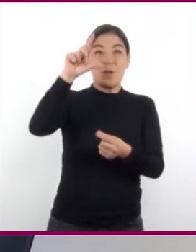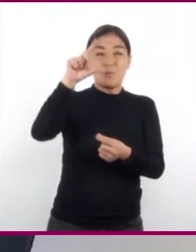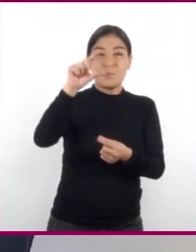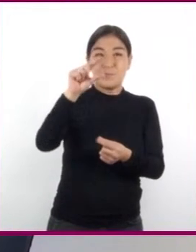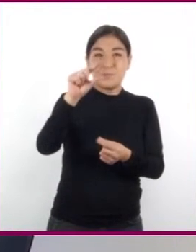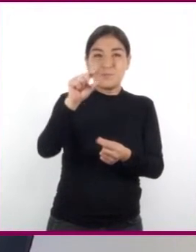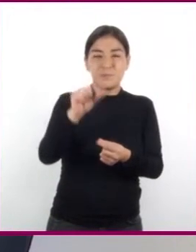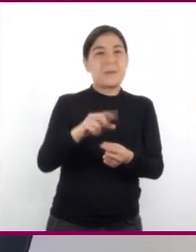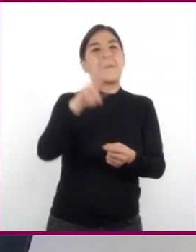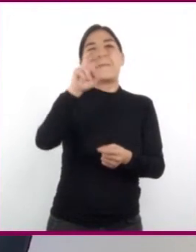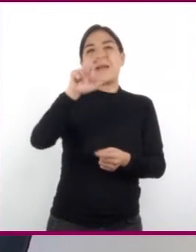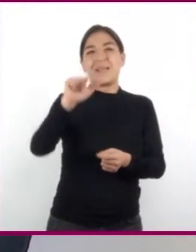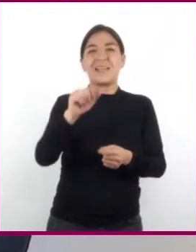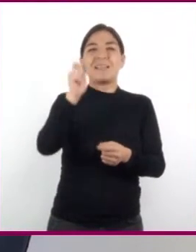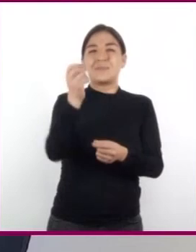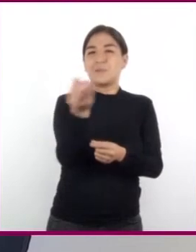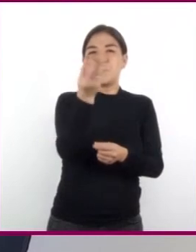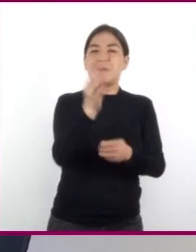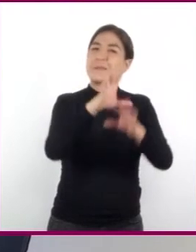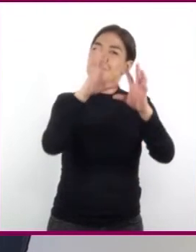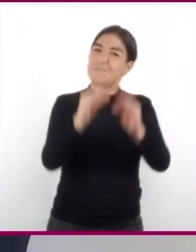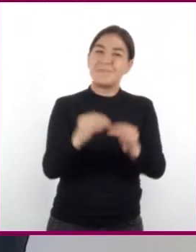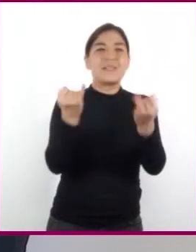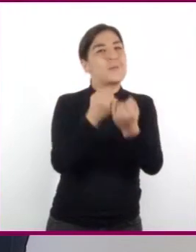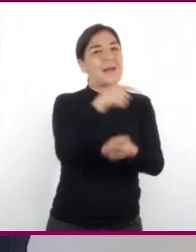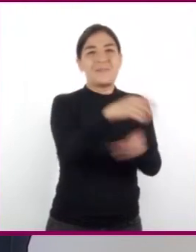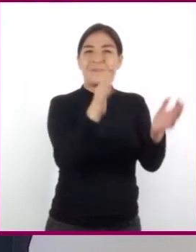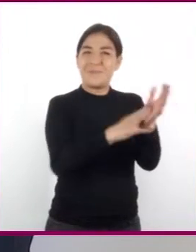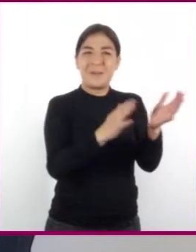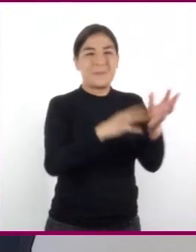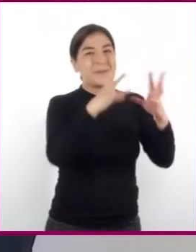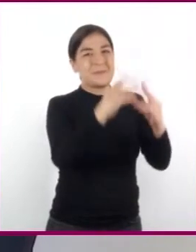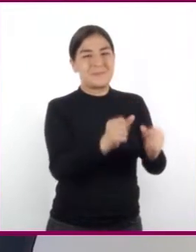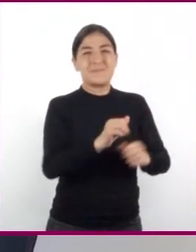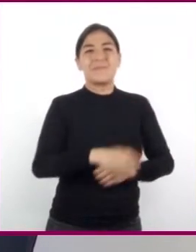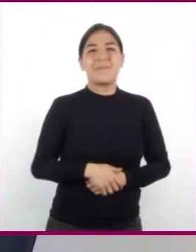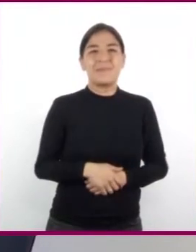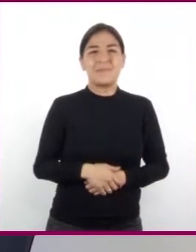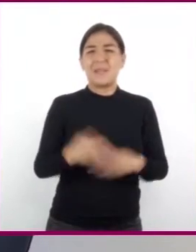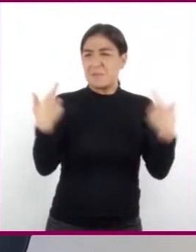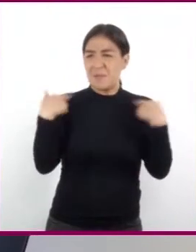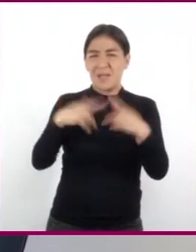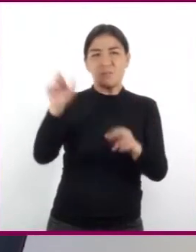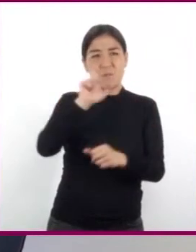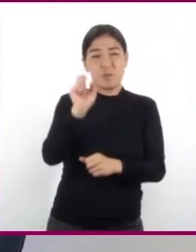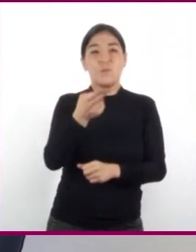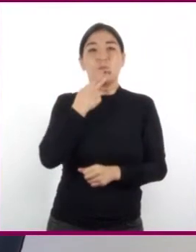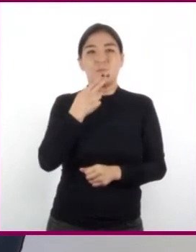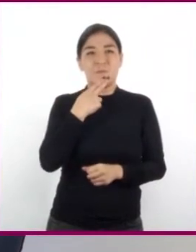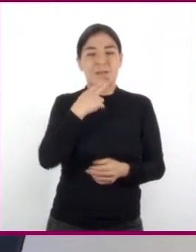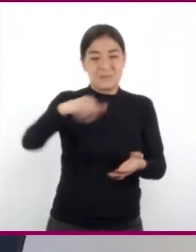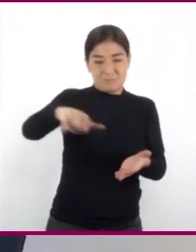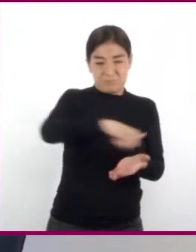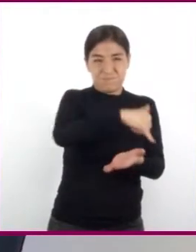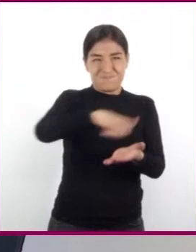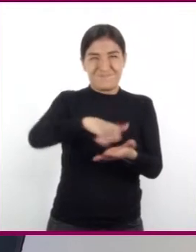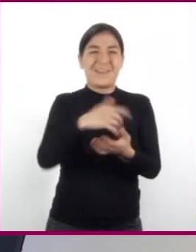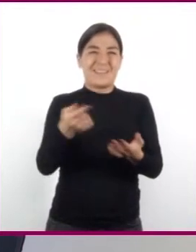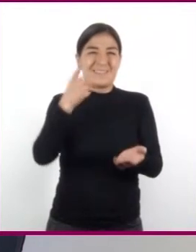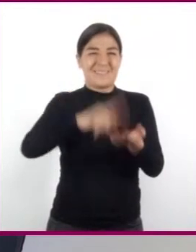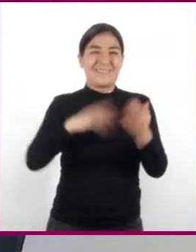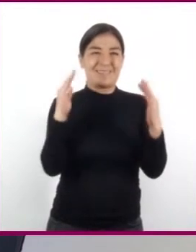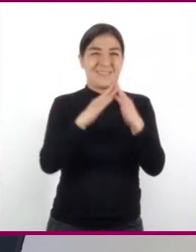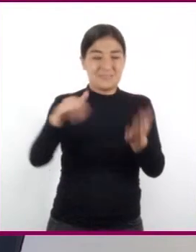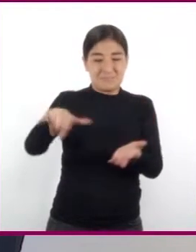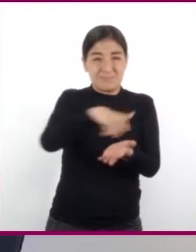vela se extinguirá, como la del papel. Maestra, ¿también cuando utilizamos la plancha en nuestras casas tenemos